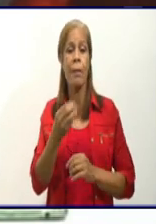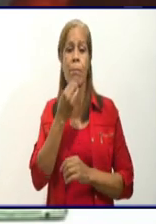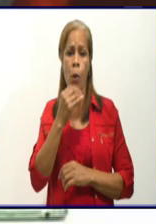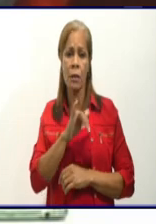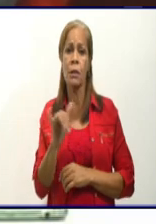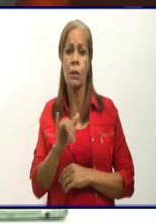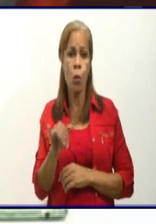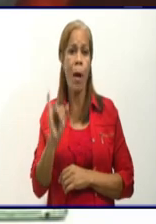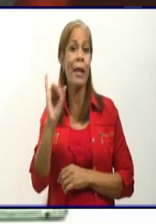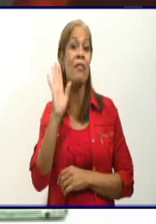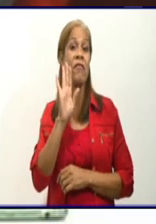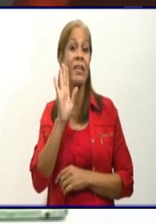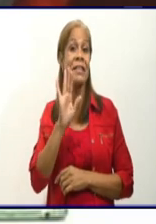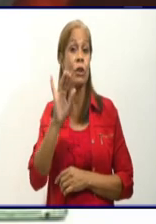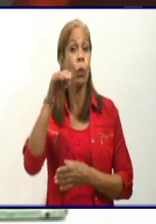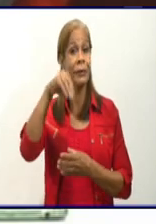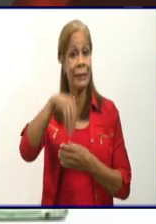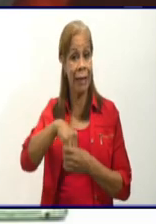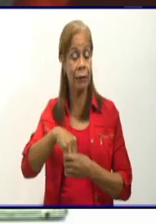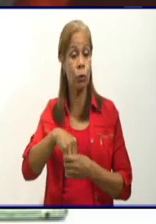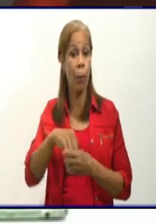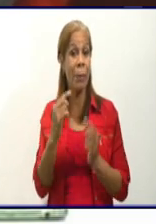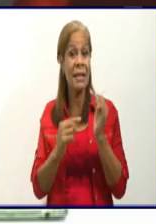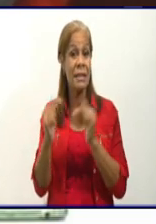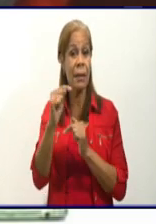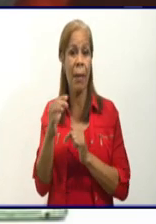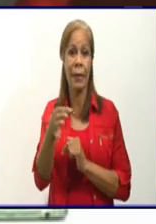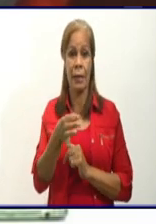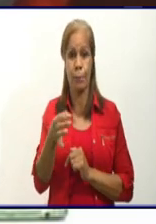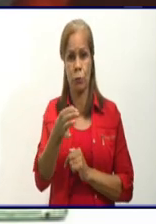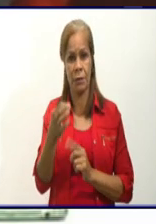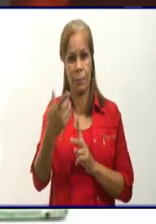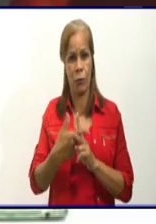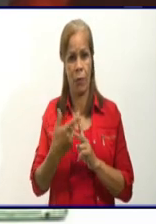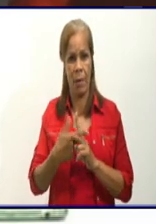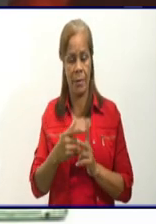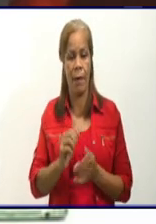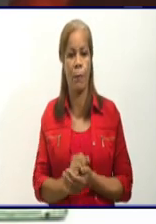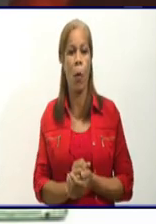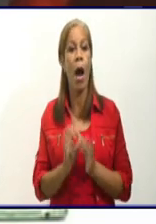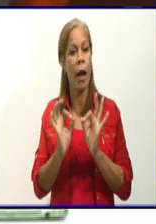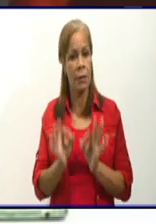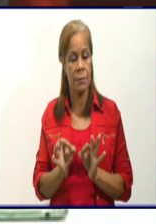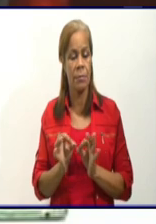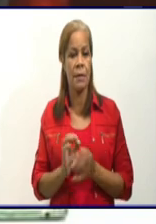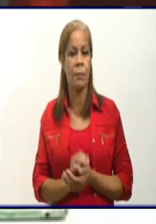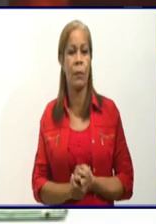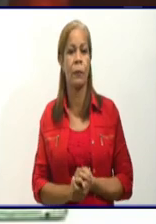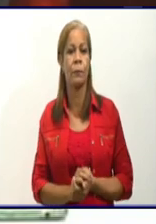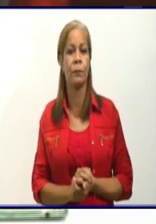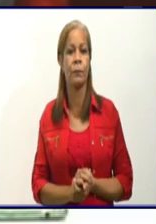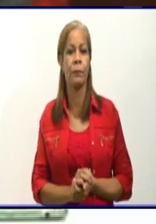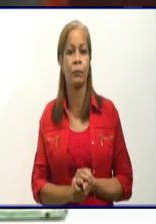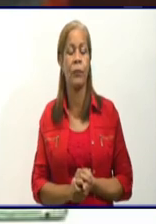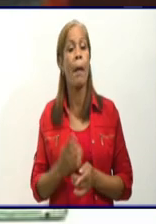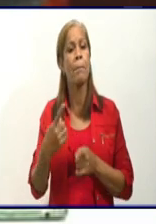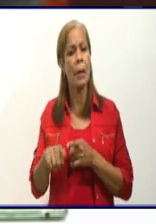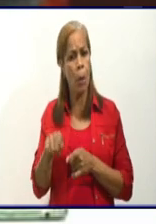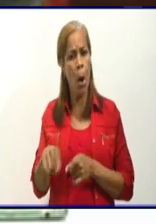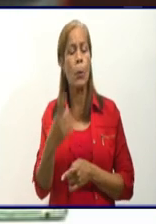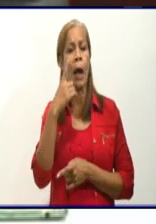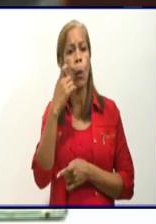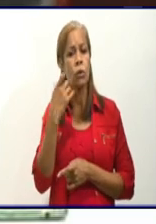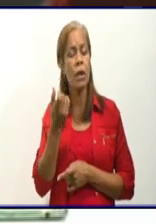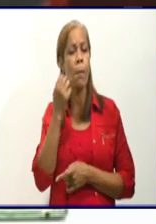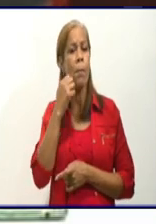espacio, sobre todo en la ciudad de Bayamo, el epicentro hoy en nuestro territorio de la pandemia. Pero vamos a conocer más